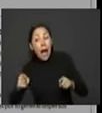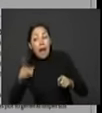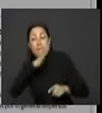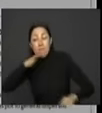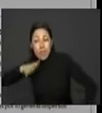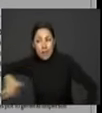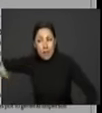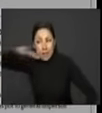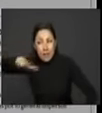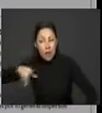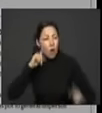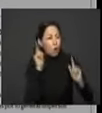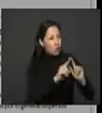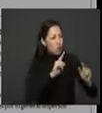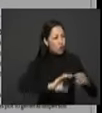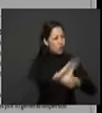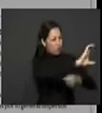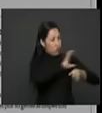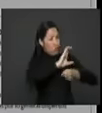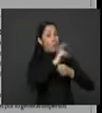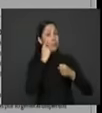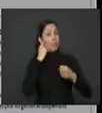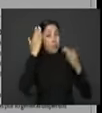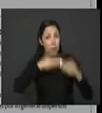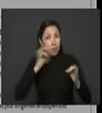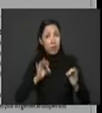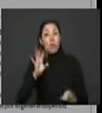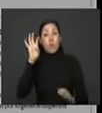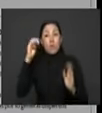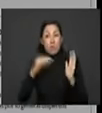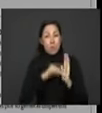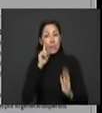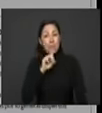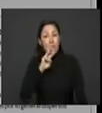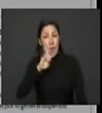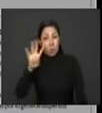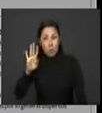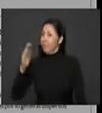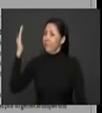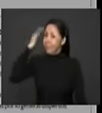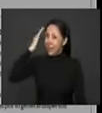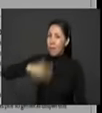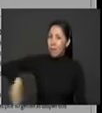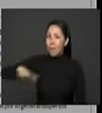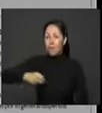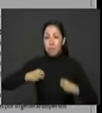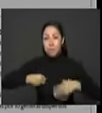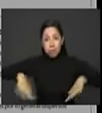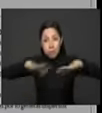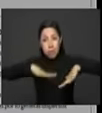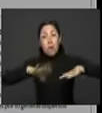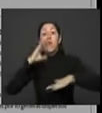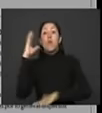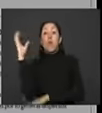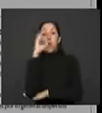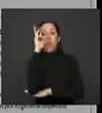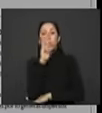Colombia tiene 9.134 centros poblados. Colombia tiene 87